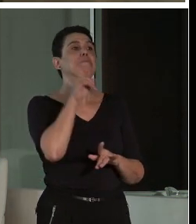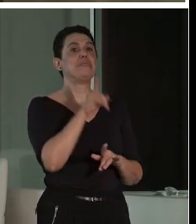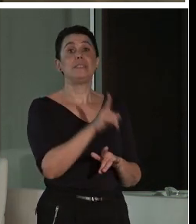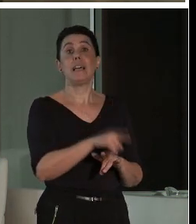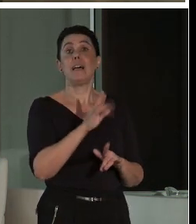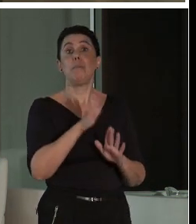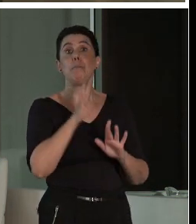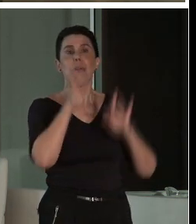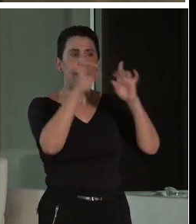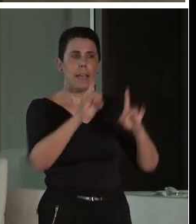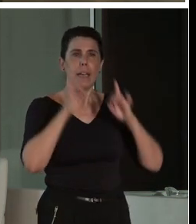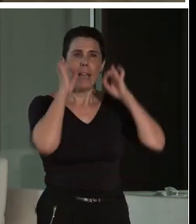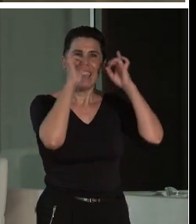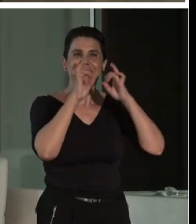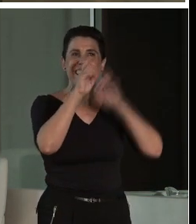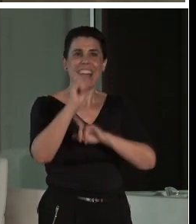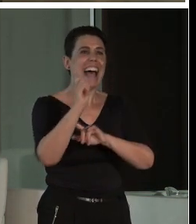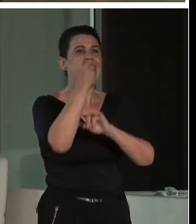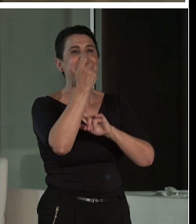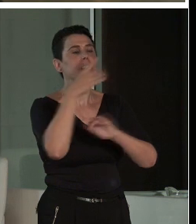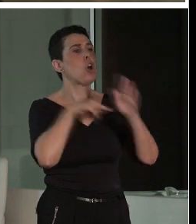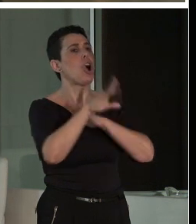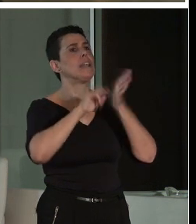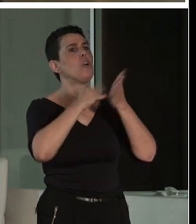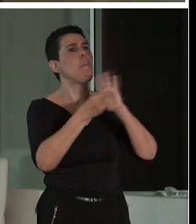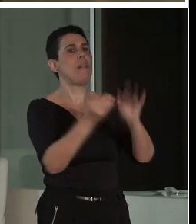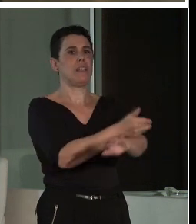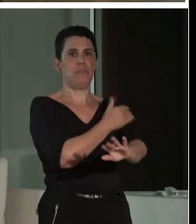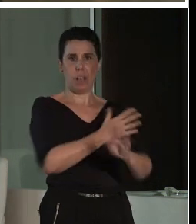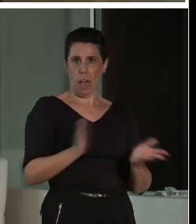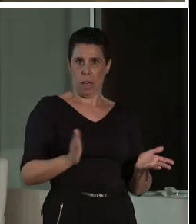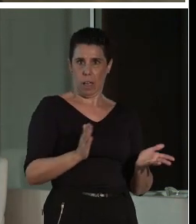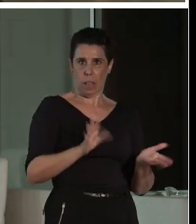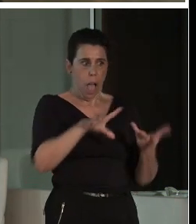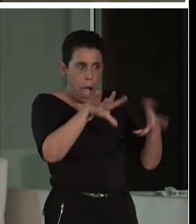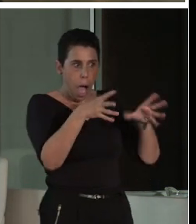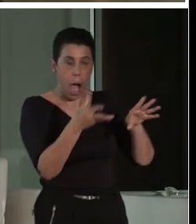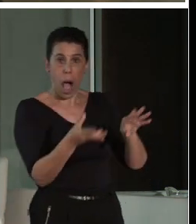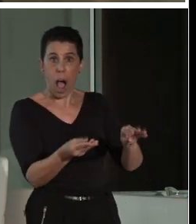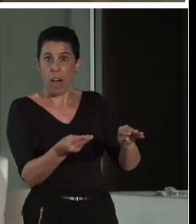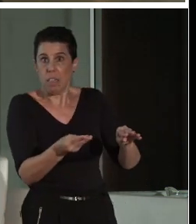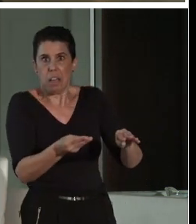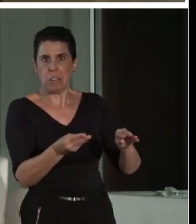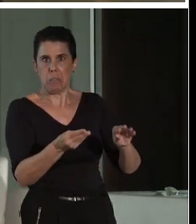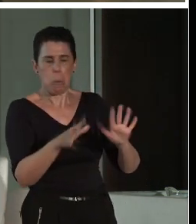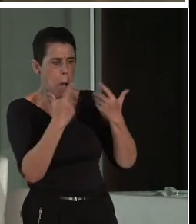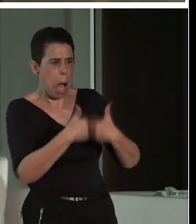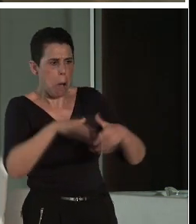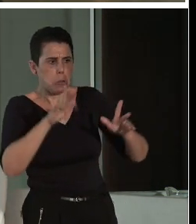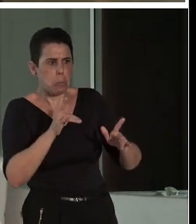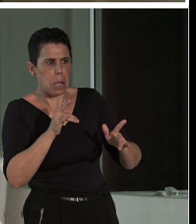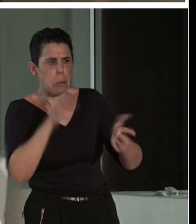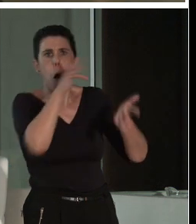lograr una gestión planificada. La adecuación no puede ser al azar. No puede